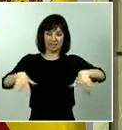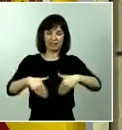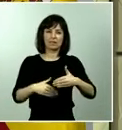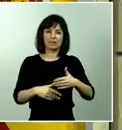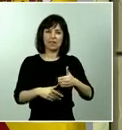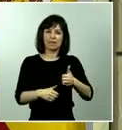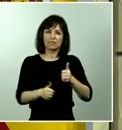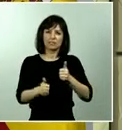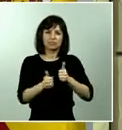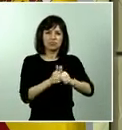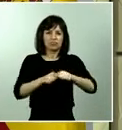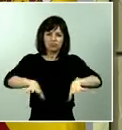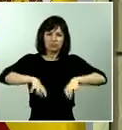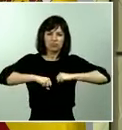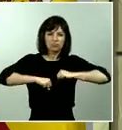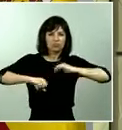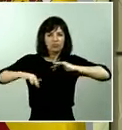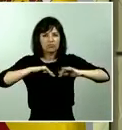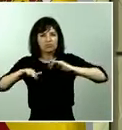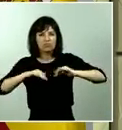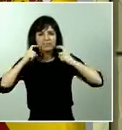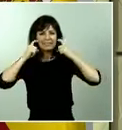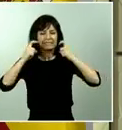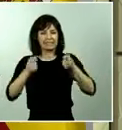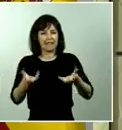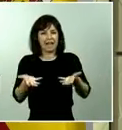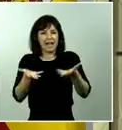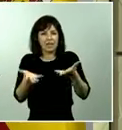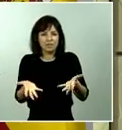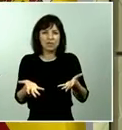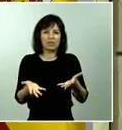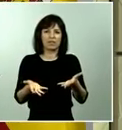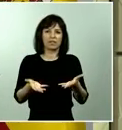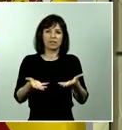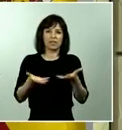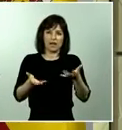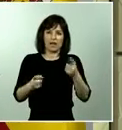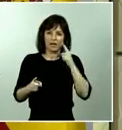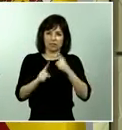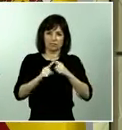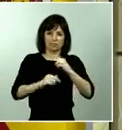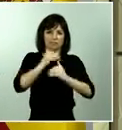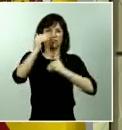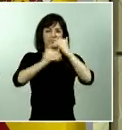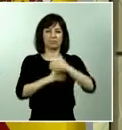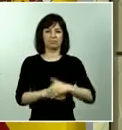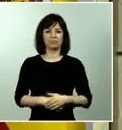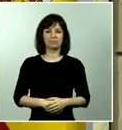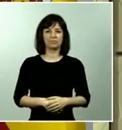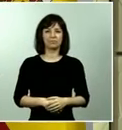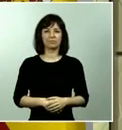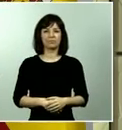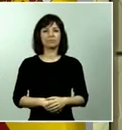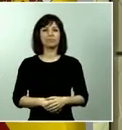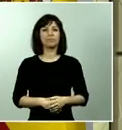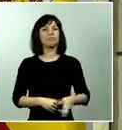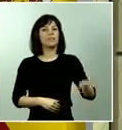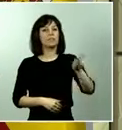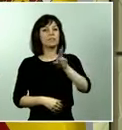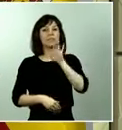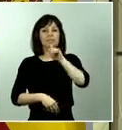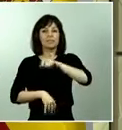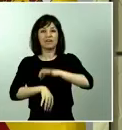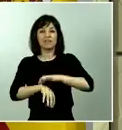estado tratando de ayudar, tratando de dar esa salida necesaria. Insisto en traslado de enfermos, colaborando cada